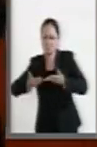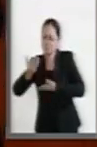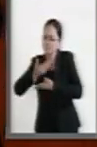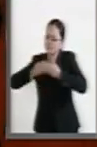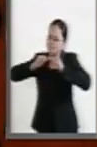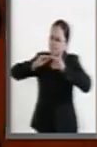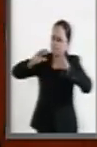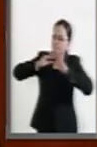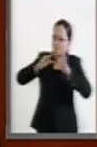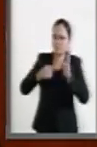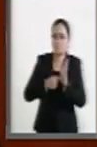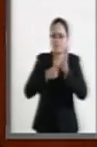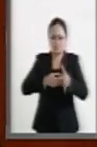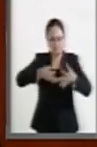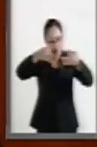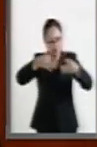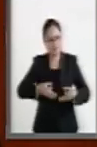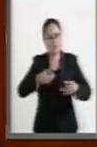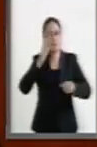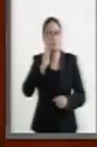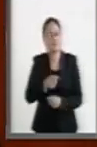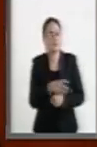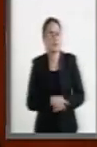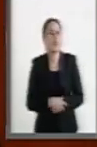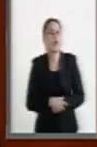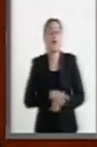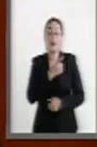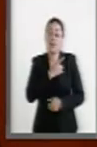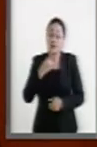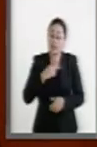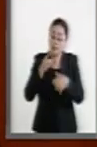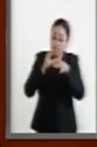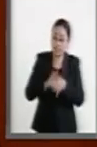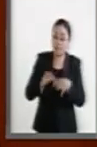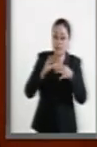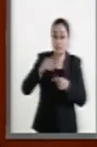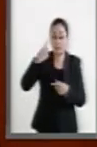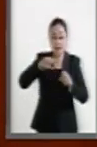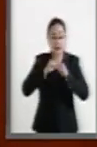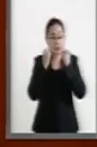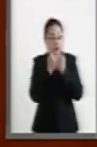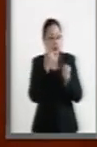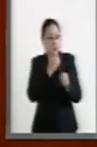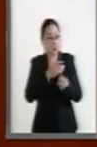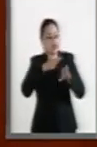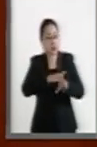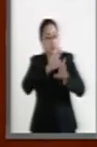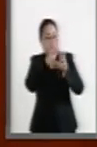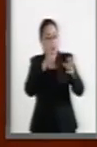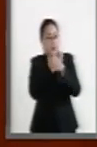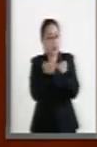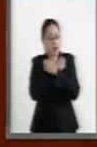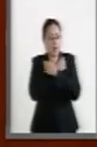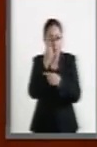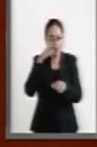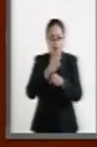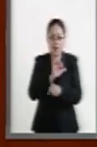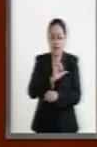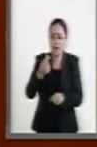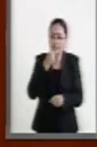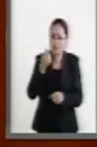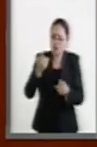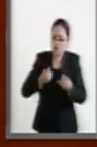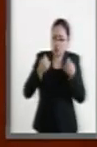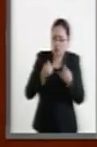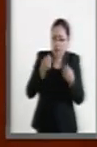transparente y republicano, el cual nos ayude a explicarle a la sociedad todo lo bueno relacionado en favor de nuestra niñez, adolescencia